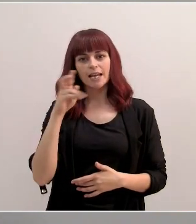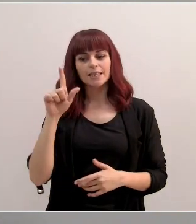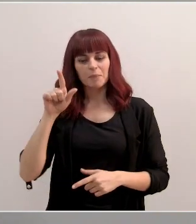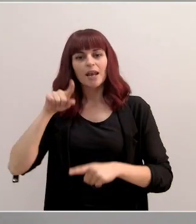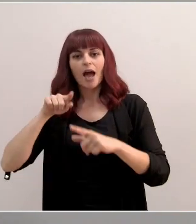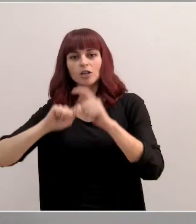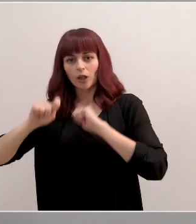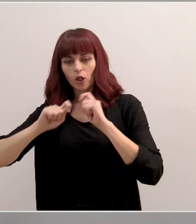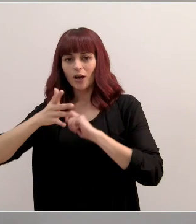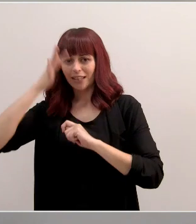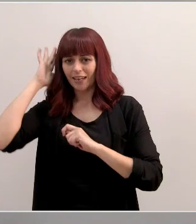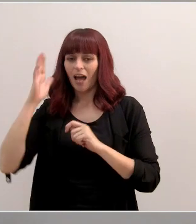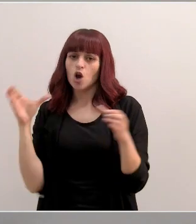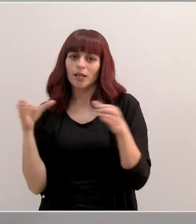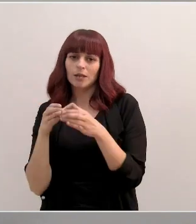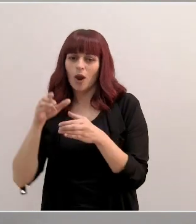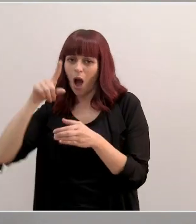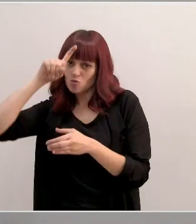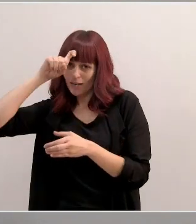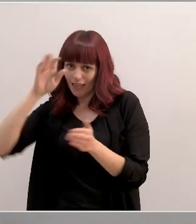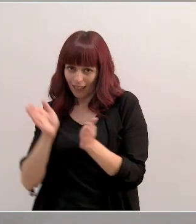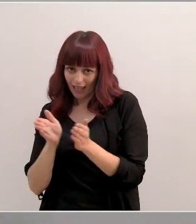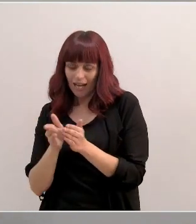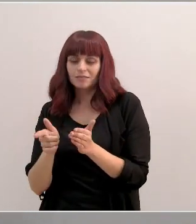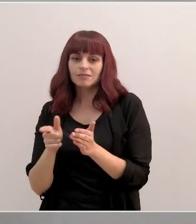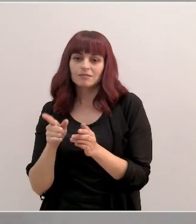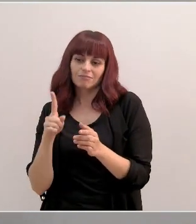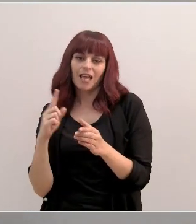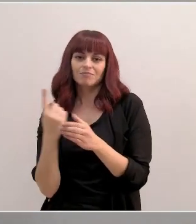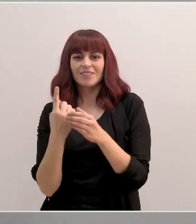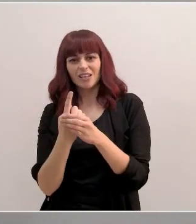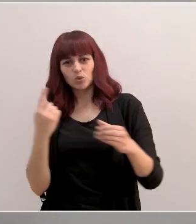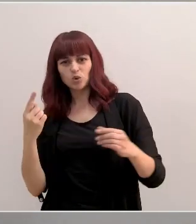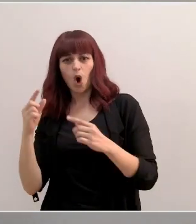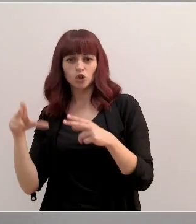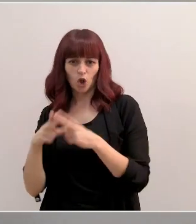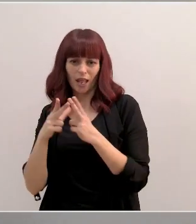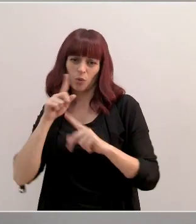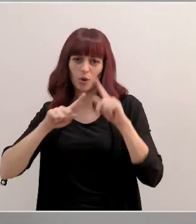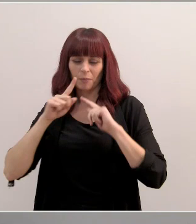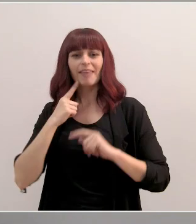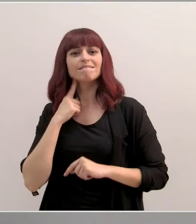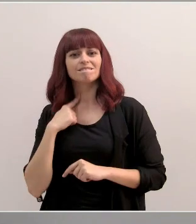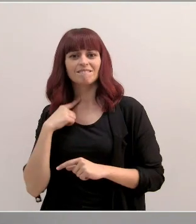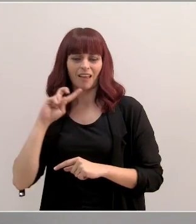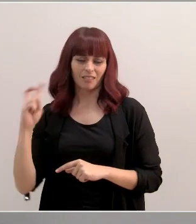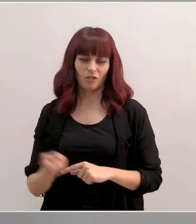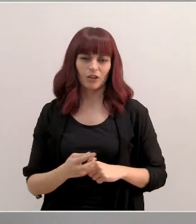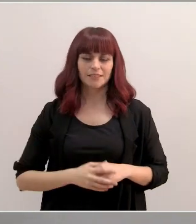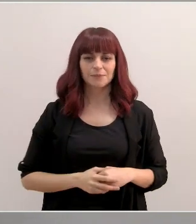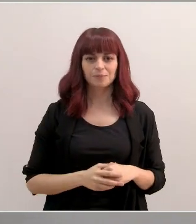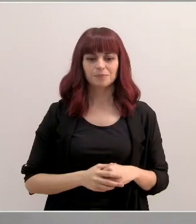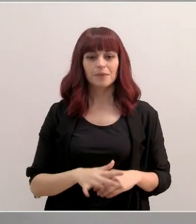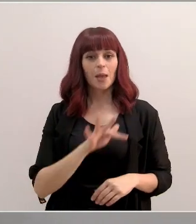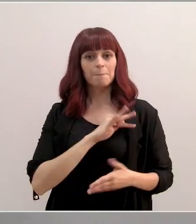Cartagenera Colectivo La Huertecica, por su actuación frente a la exclusión social en mujeres con problemas de adicciones. Los